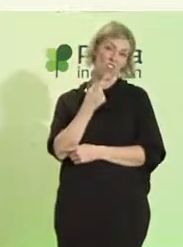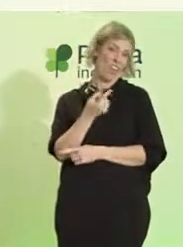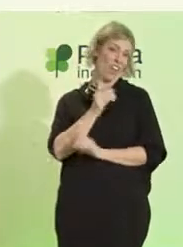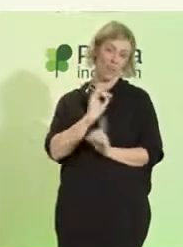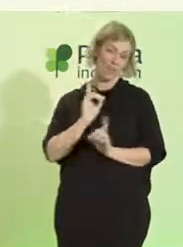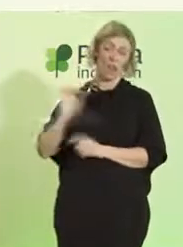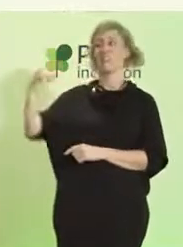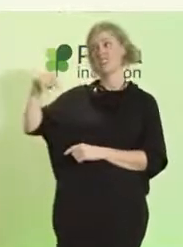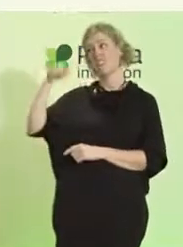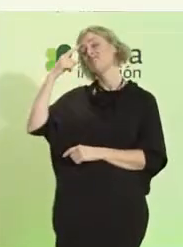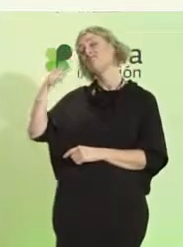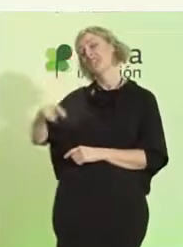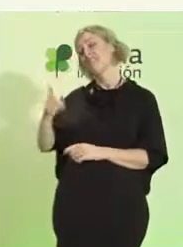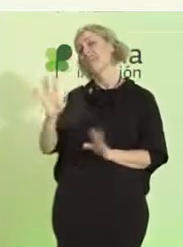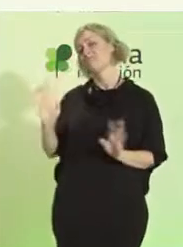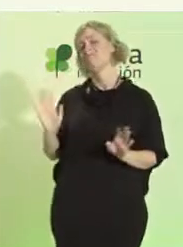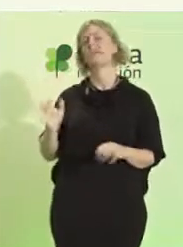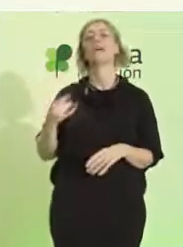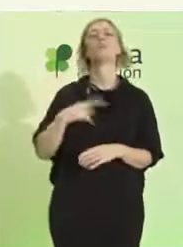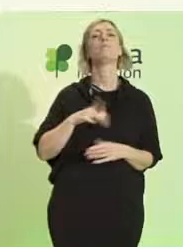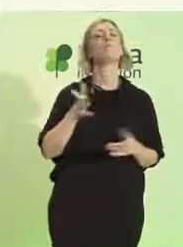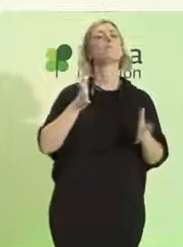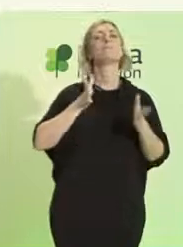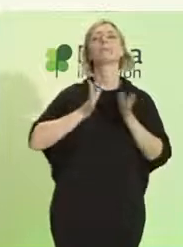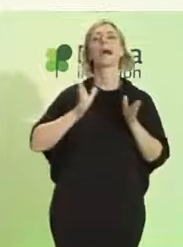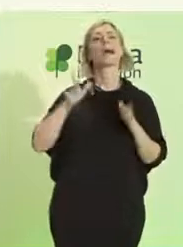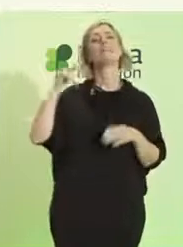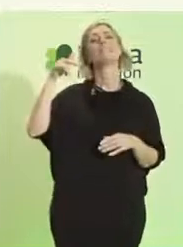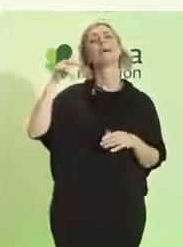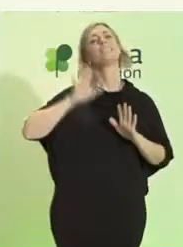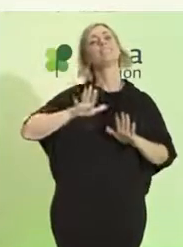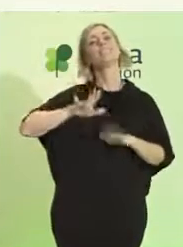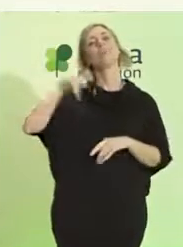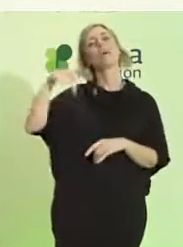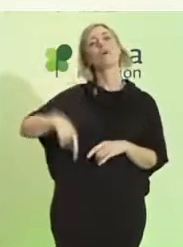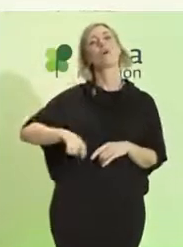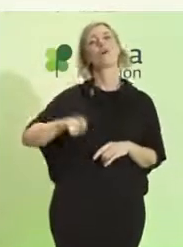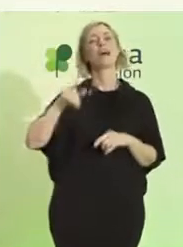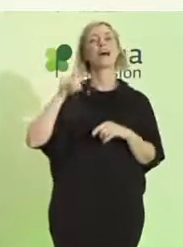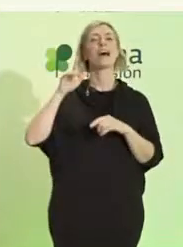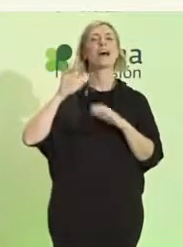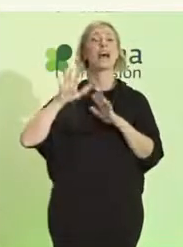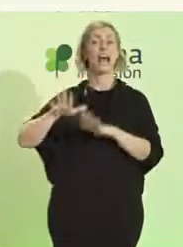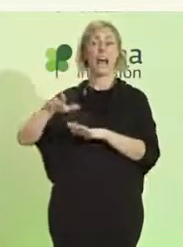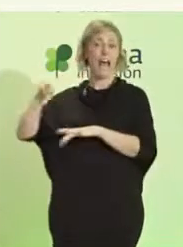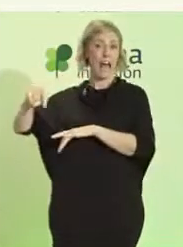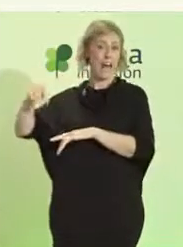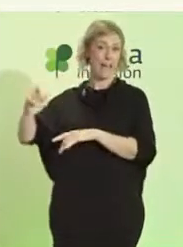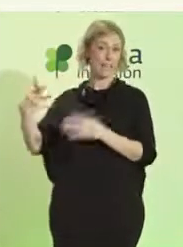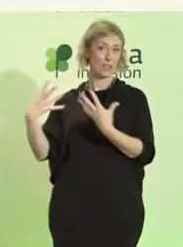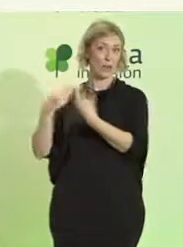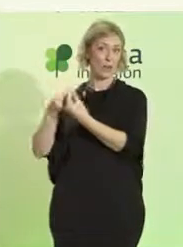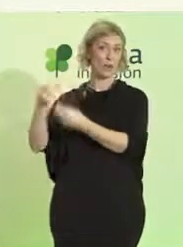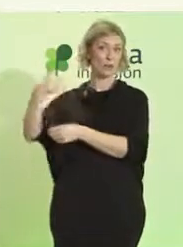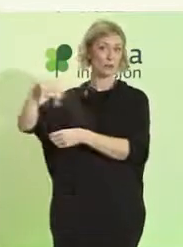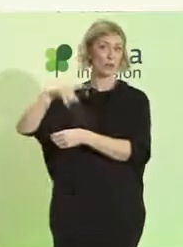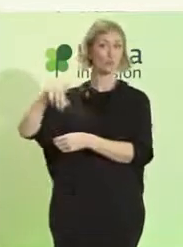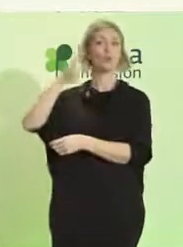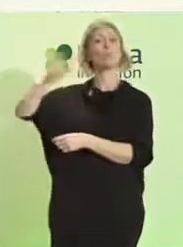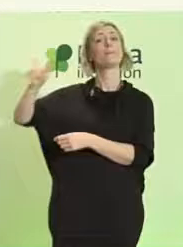Me encanta estar hoy aquí con vosotros y con tantas personas con discapacidad de diferentes países del mundo.